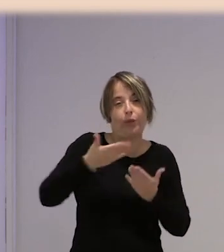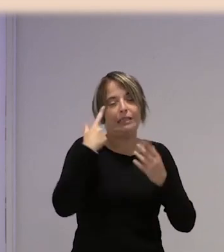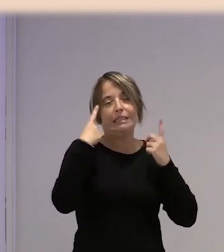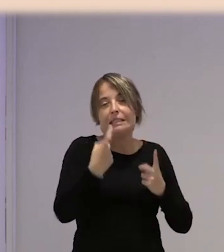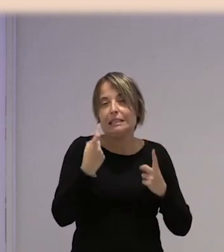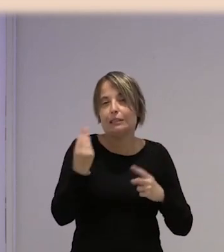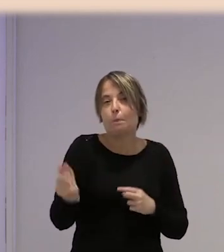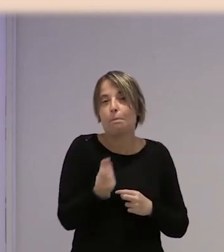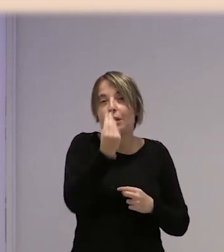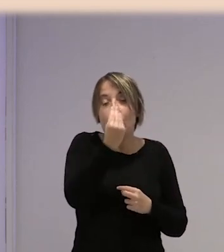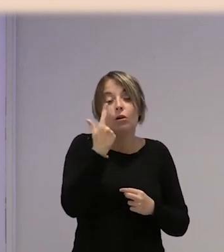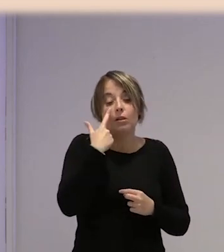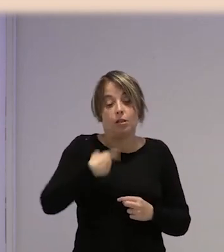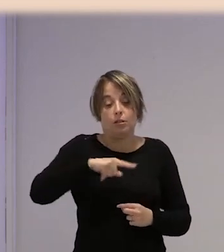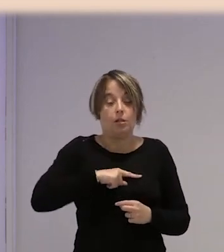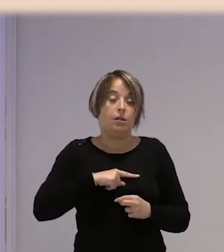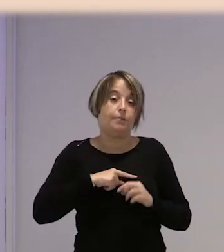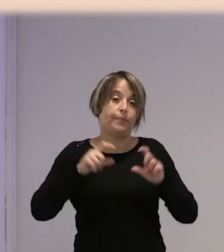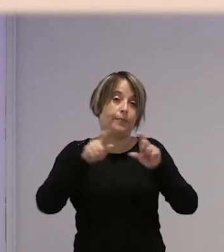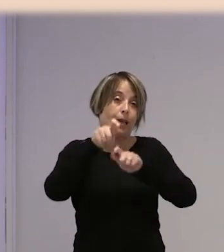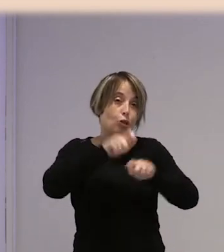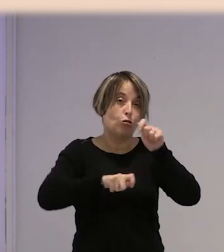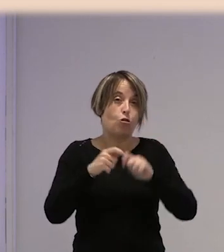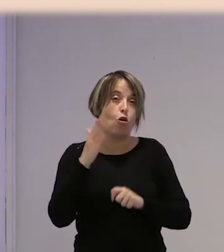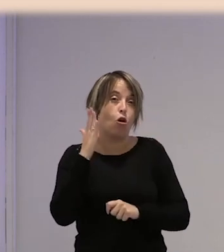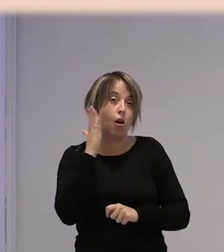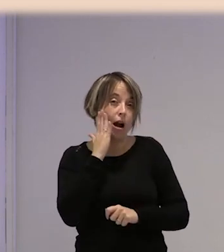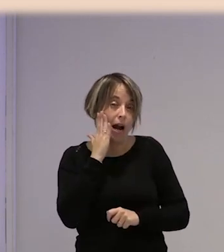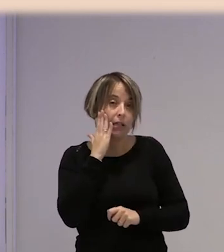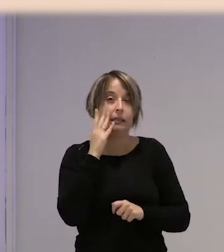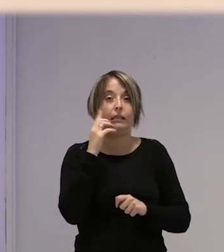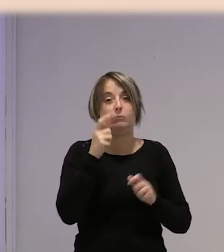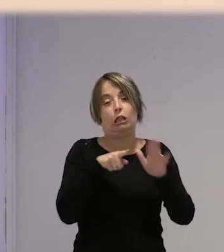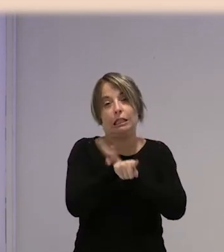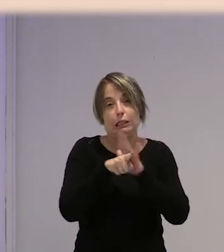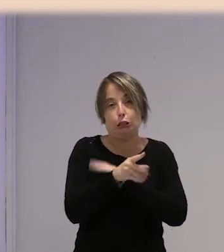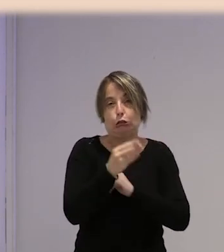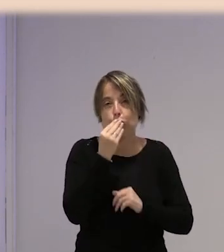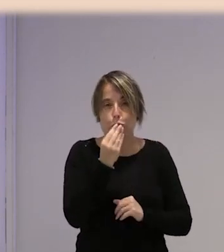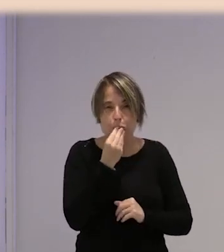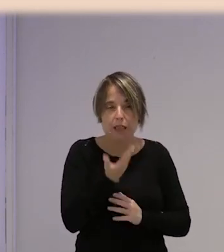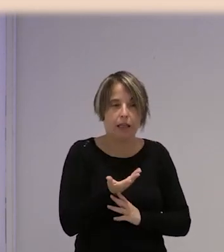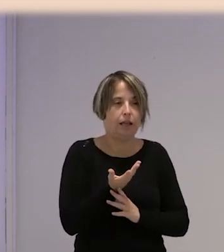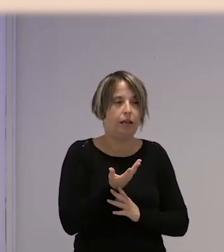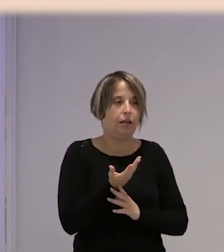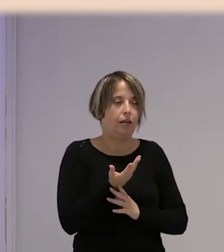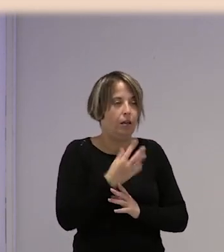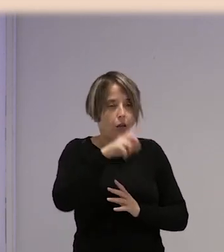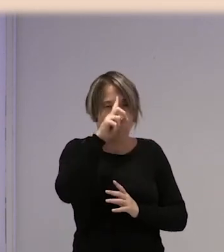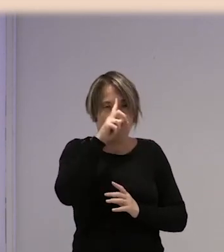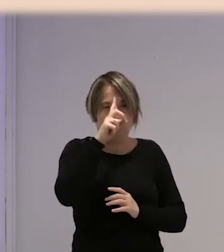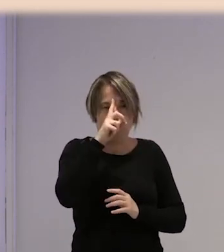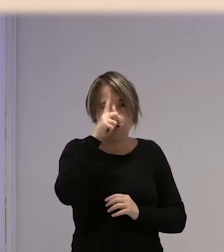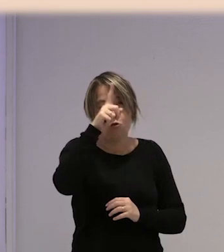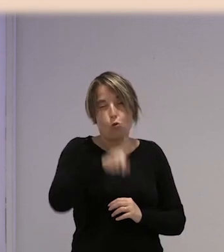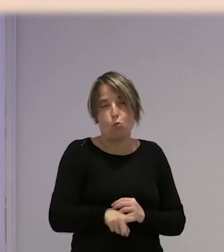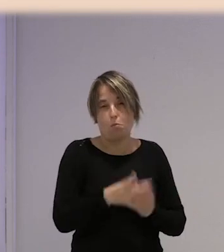lo mejor posible, mientras que desde Cáritas nos gestionaban una comida. Creo que tardó, no sé si poco o menos